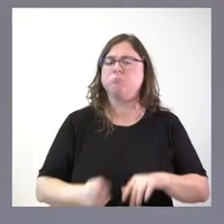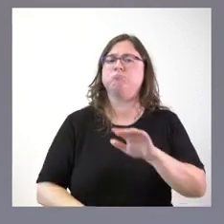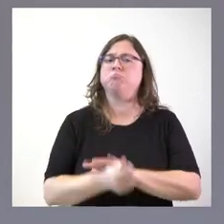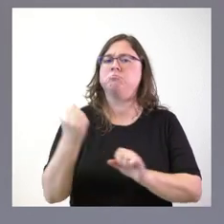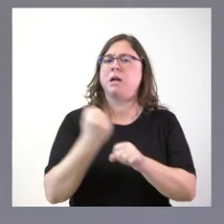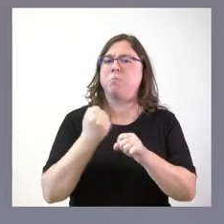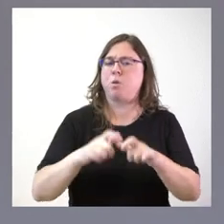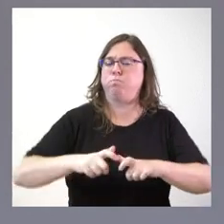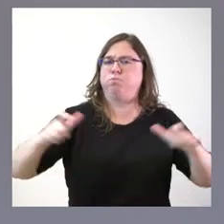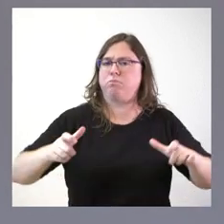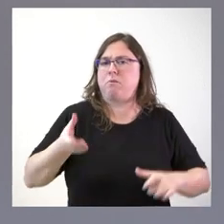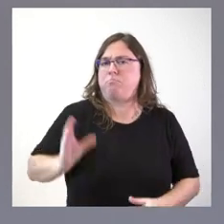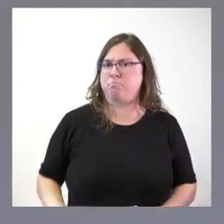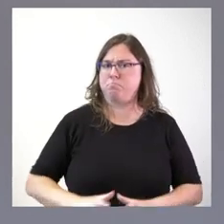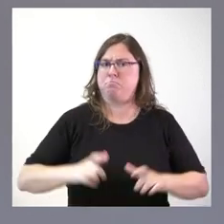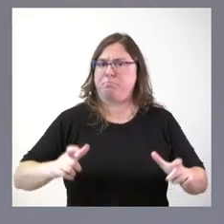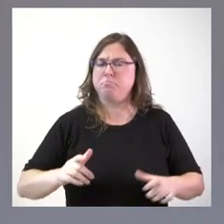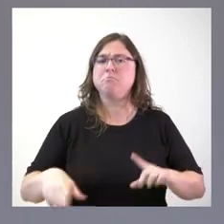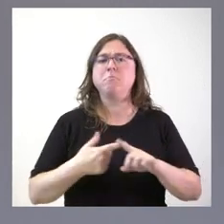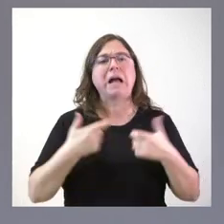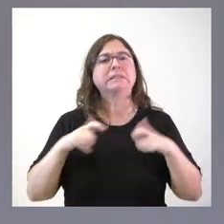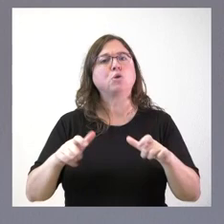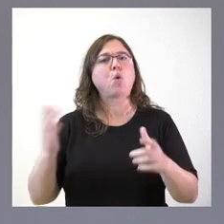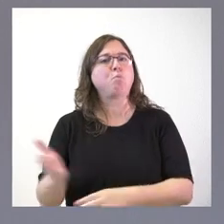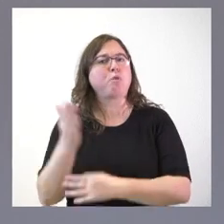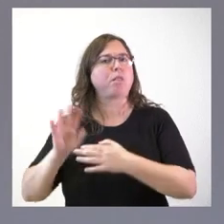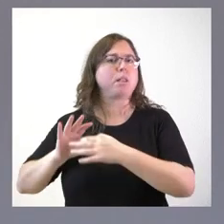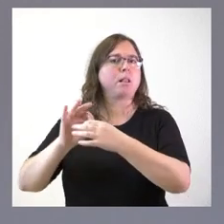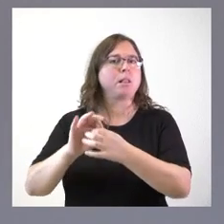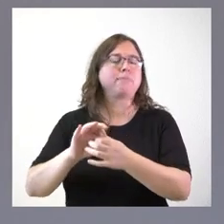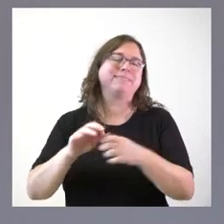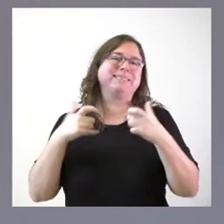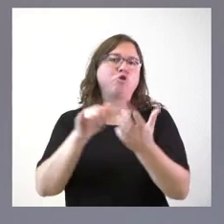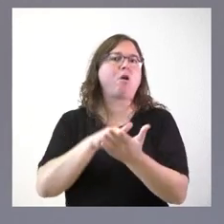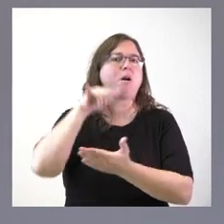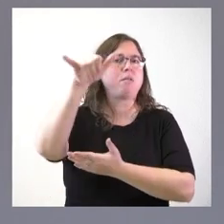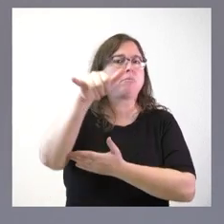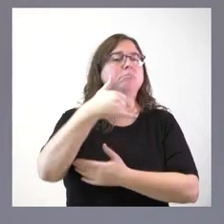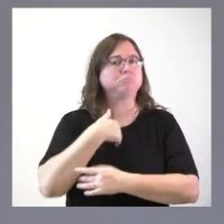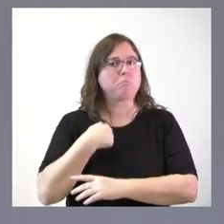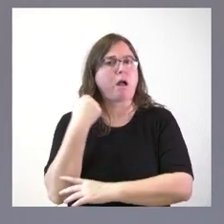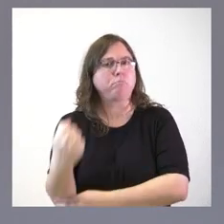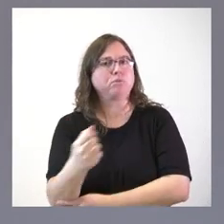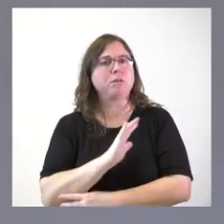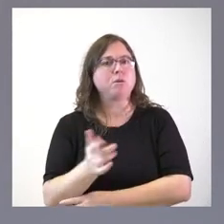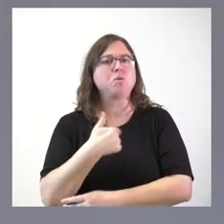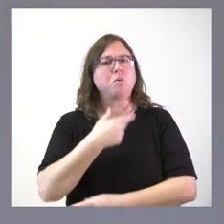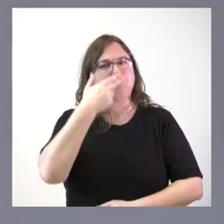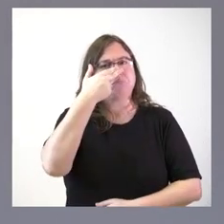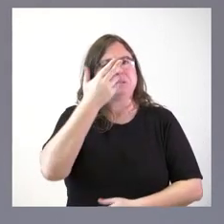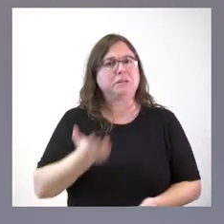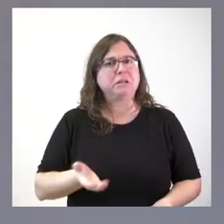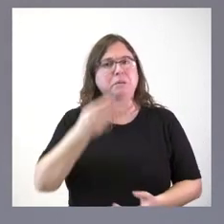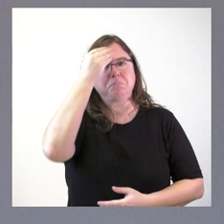riqueza, generaría un cierto sector productivo vinculado al sector aeronáutico y, como tal, lo hemos apoyado y nos parece muy interesante que pudiera